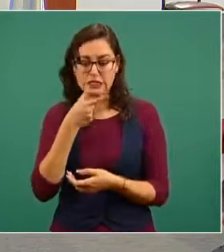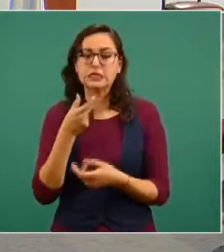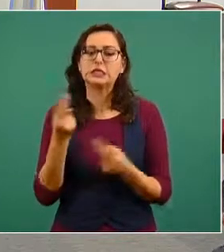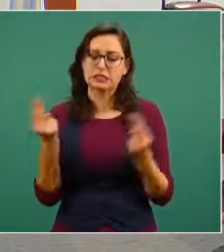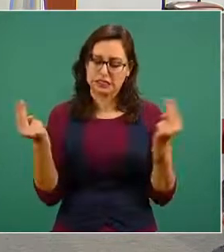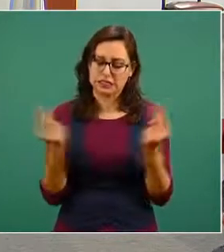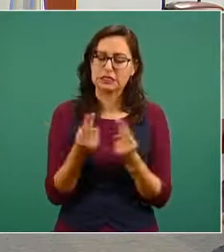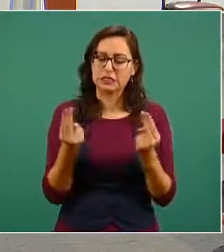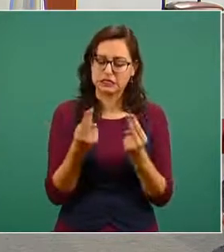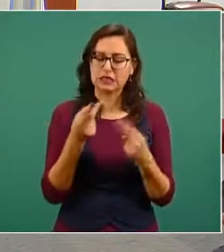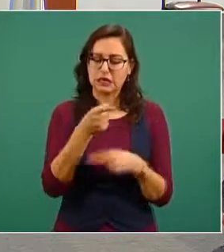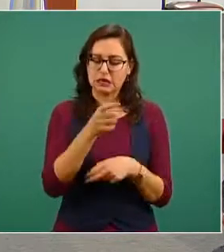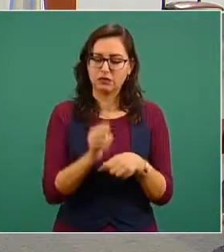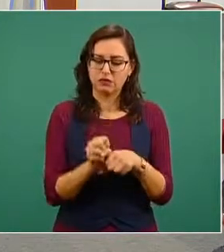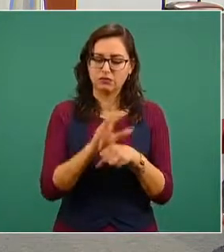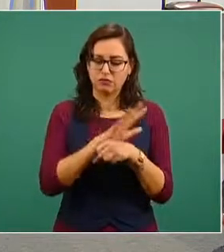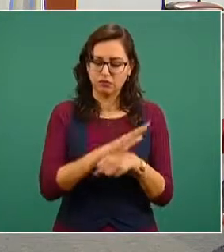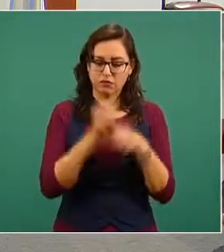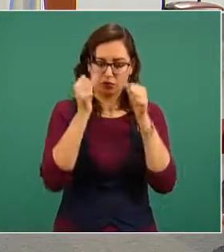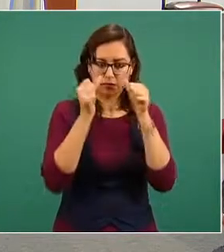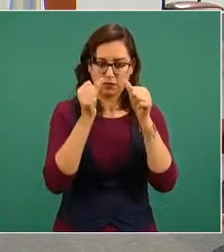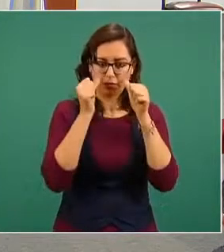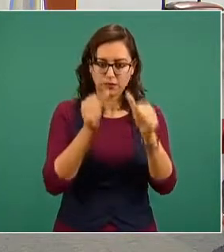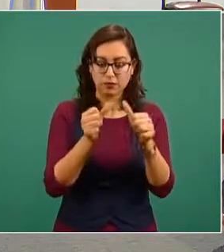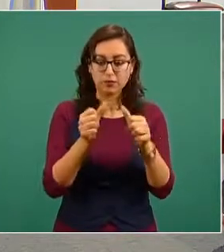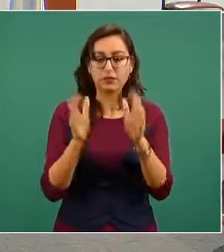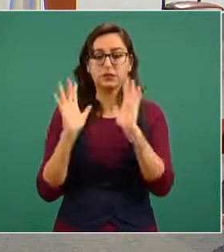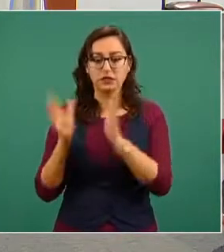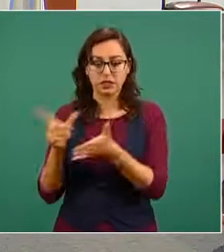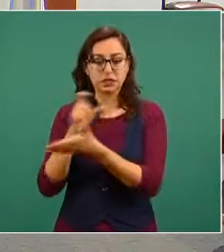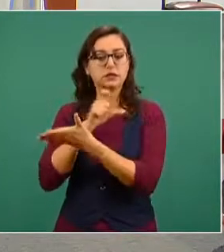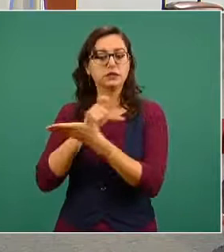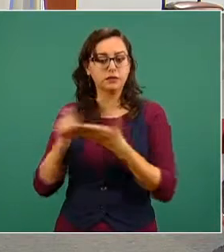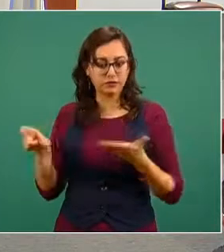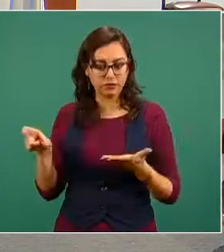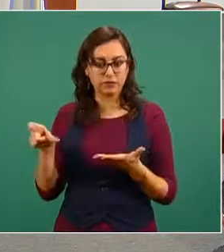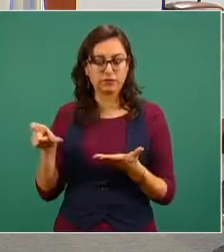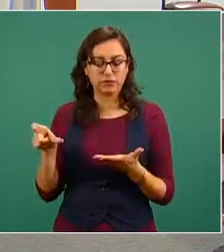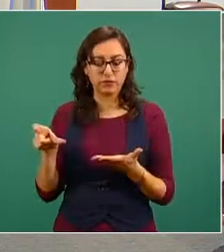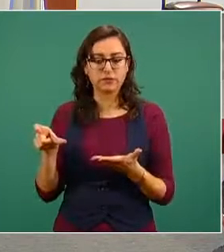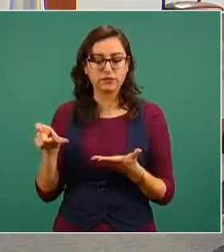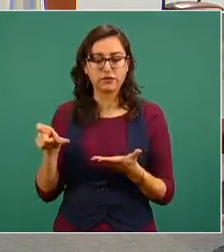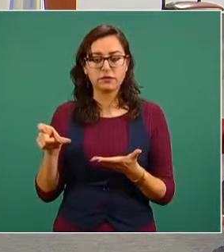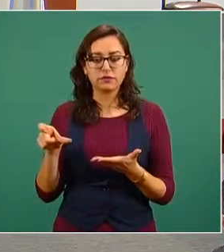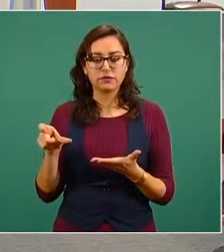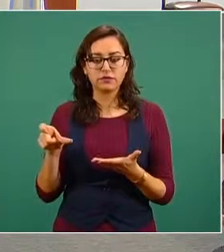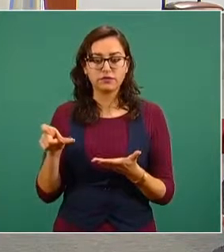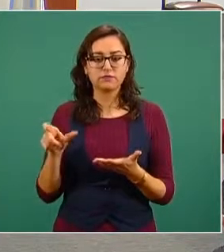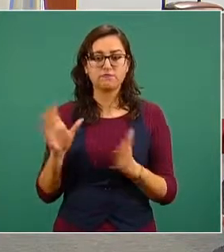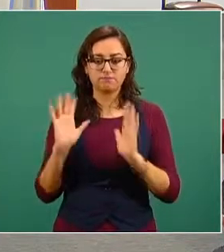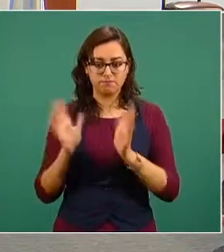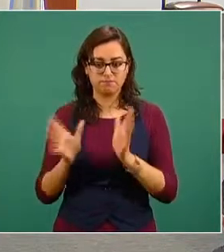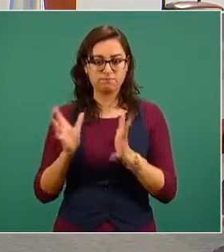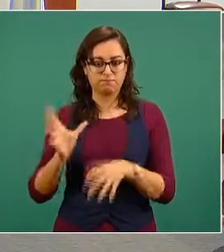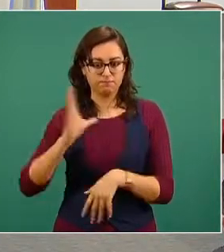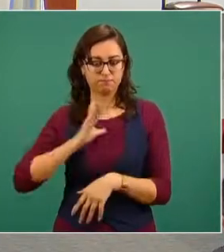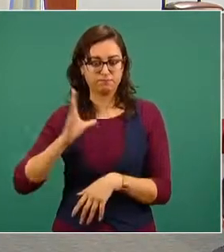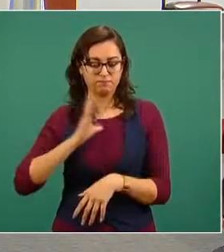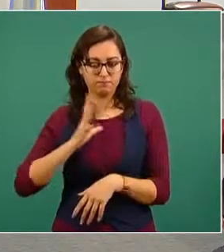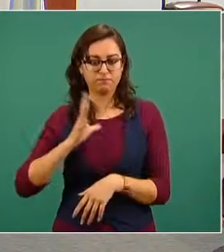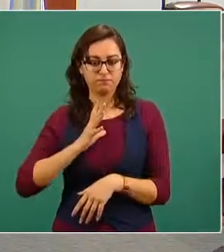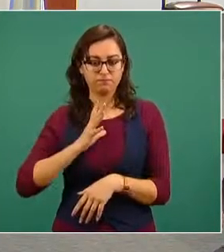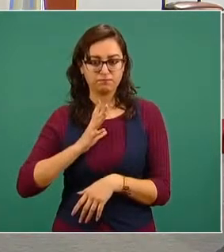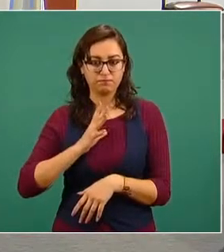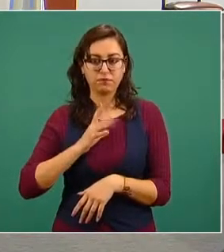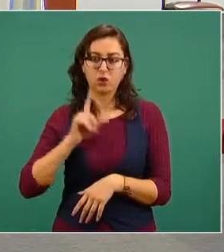atender enfermos COVID ya tenemos estas medicinas que se adquirieron